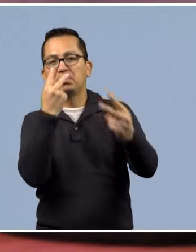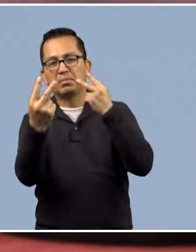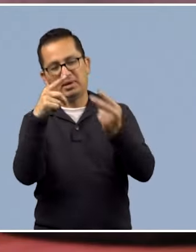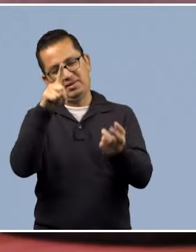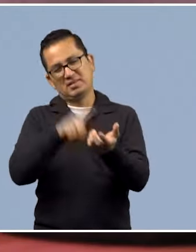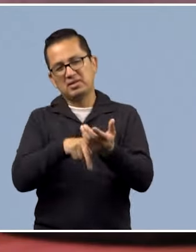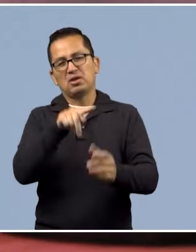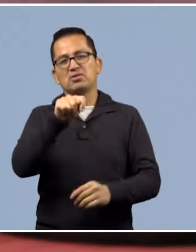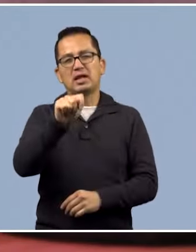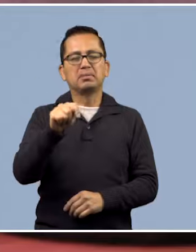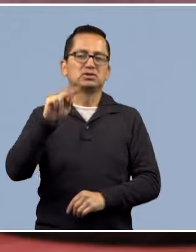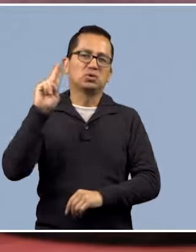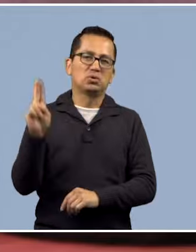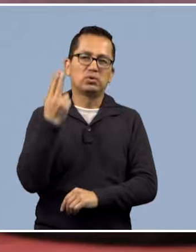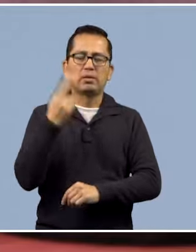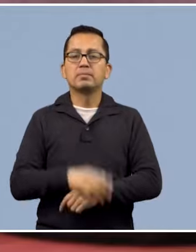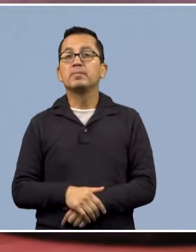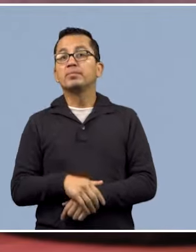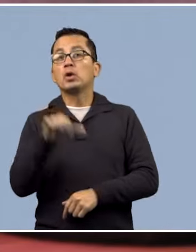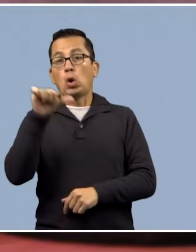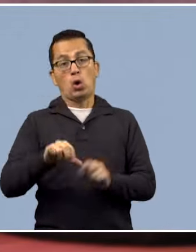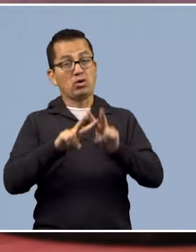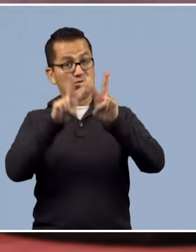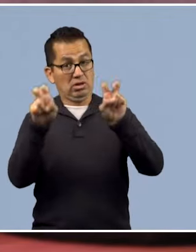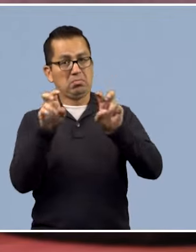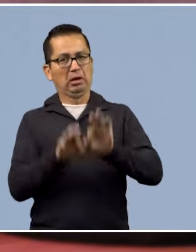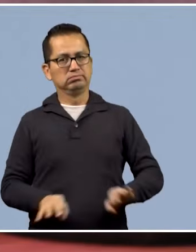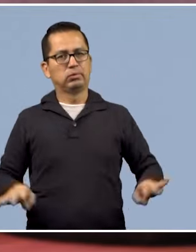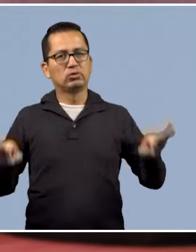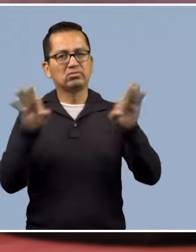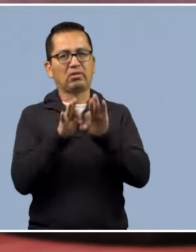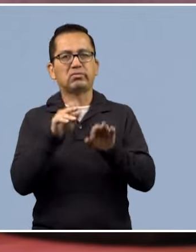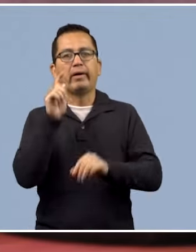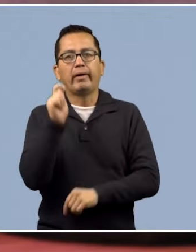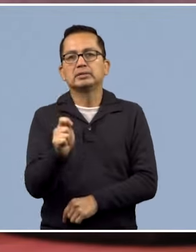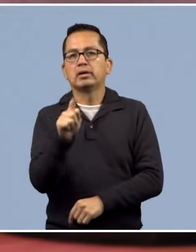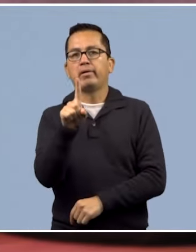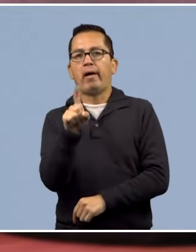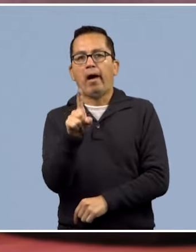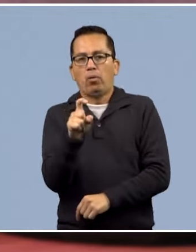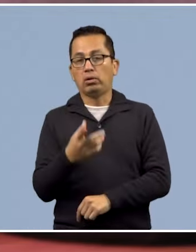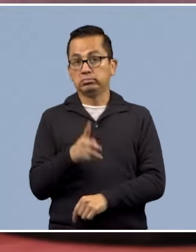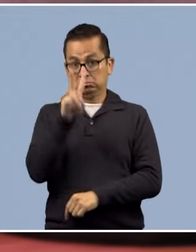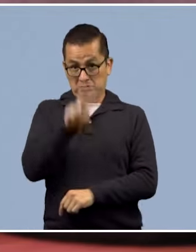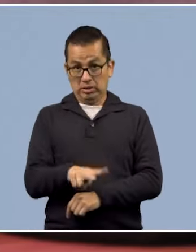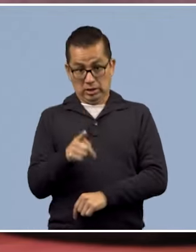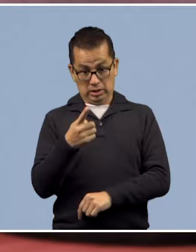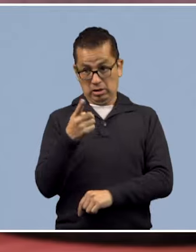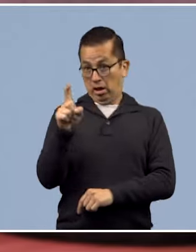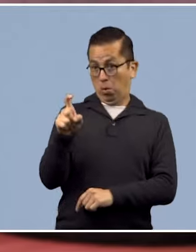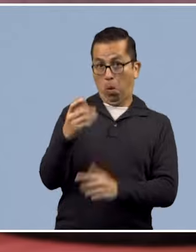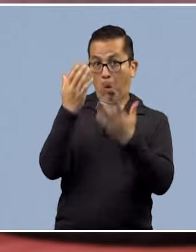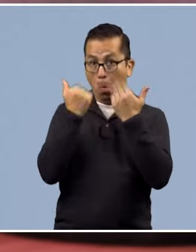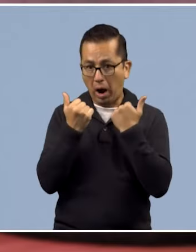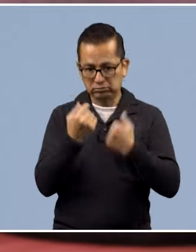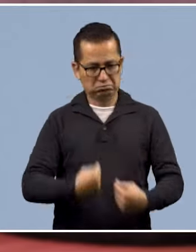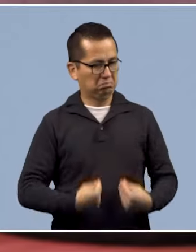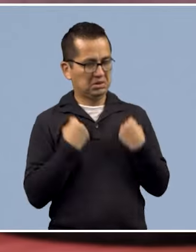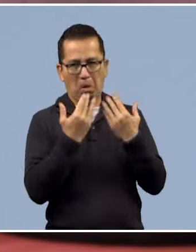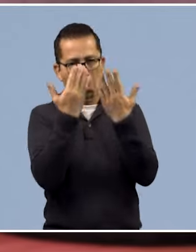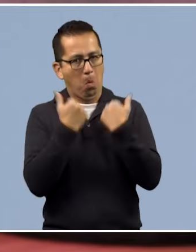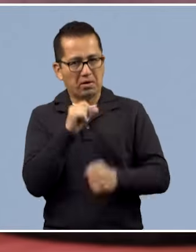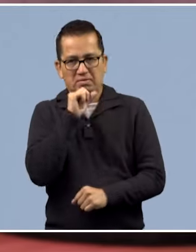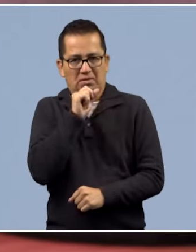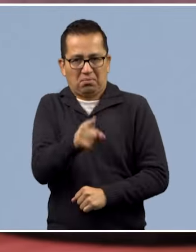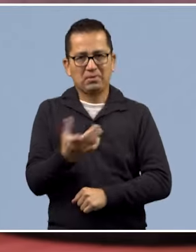acompañan por la señal de TVUNAM con un tema muy importante como es el agua. Este líquido vital sin el cual la vida como la conocemos no sería